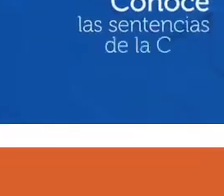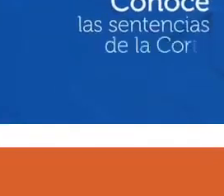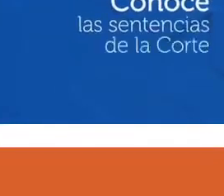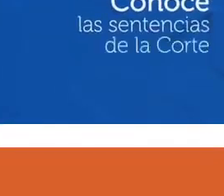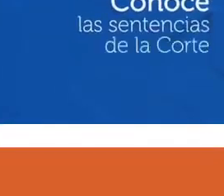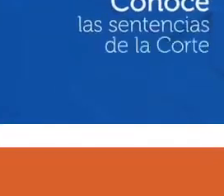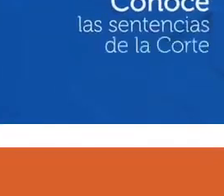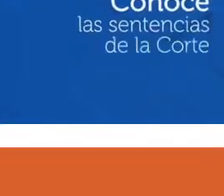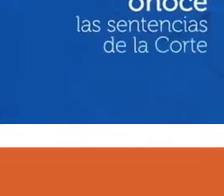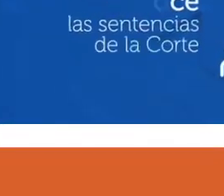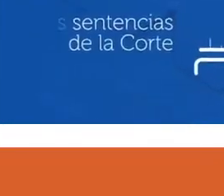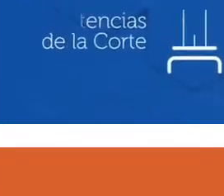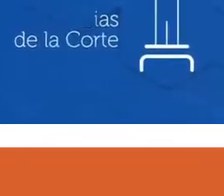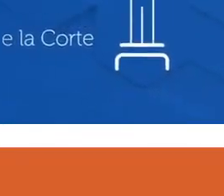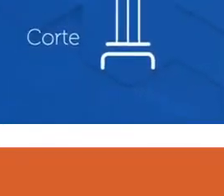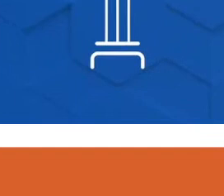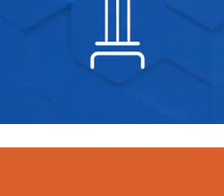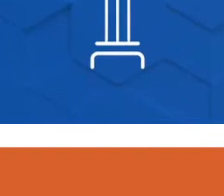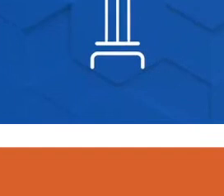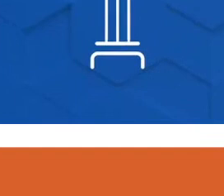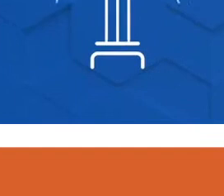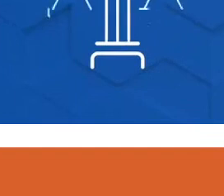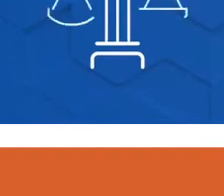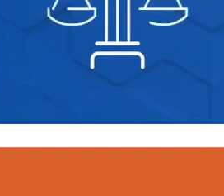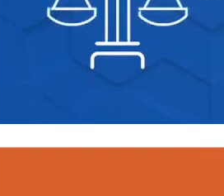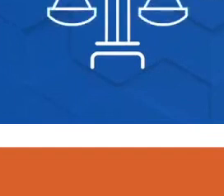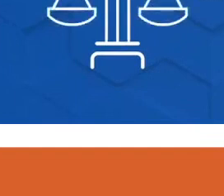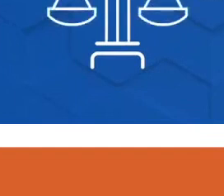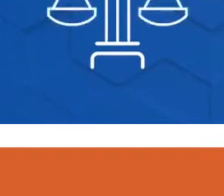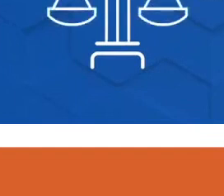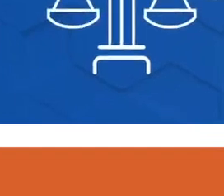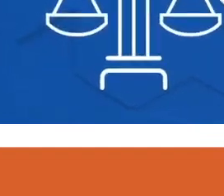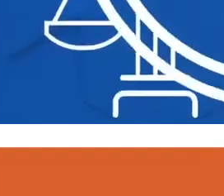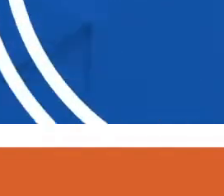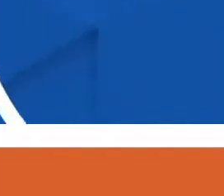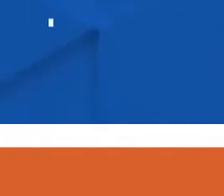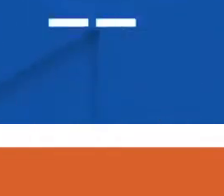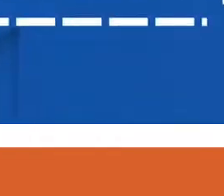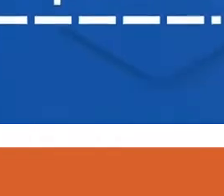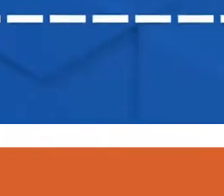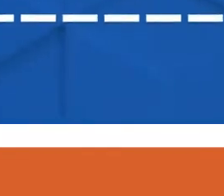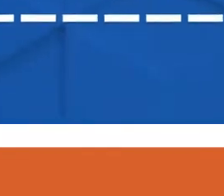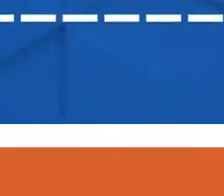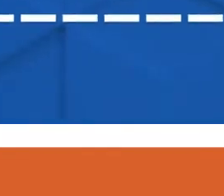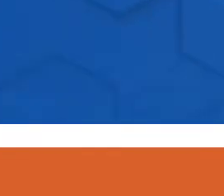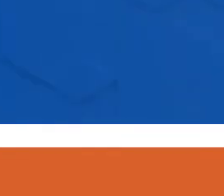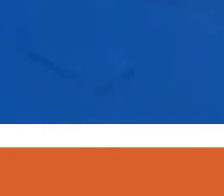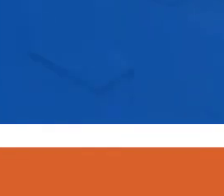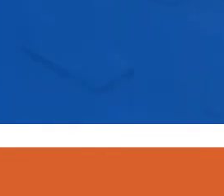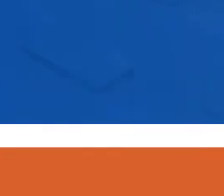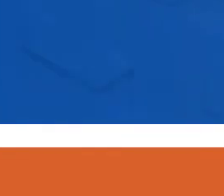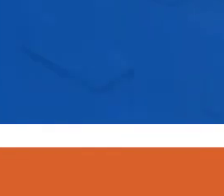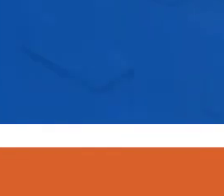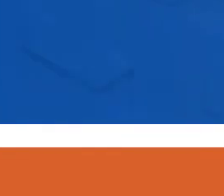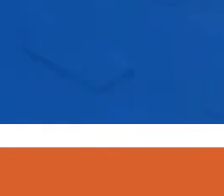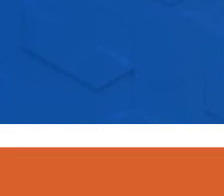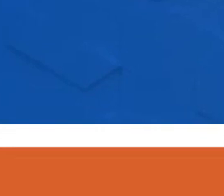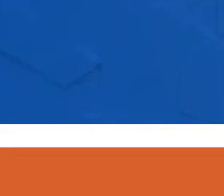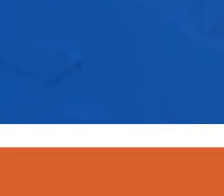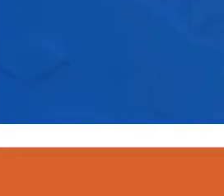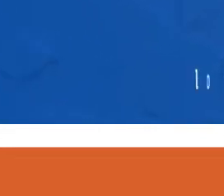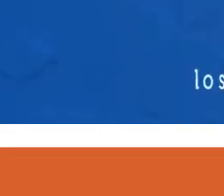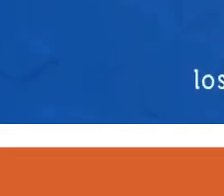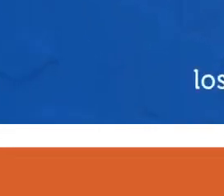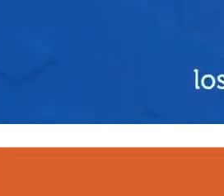Conoce las sentencias de la Corte que protegen los derechos humanos de todas las personas. Para ampliar tu conocimiento sobre el trabajo jurisdiccional,